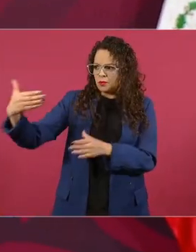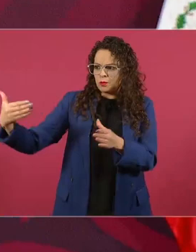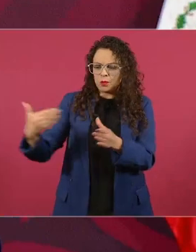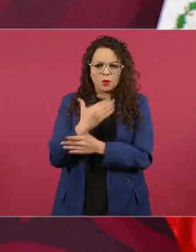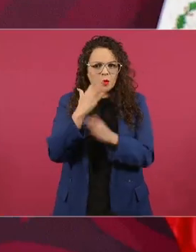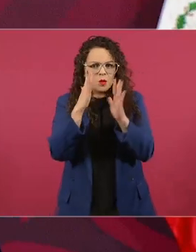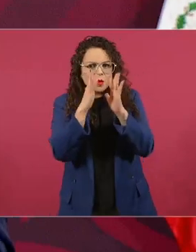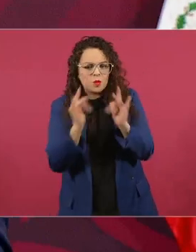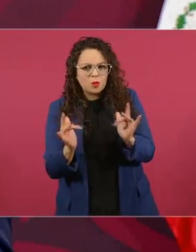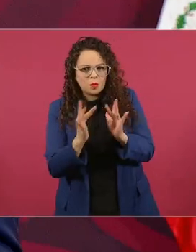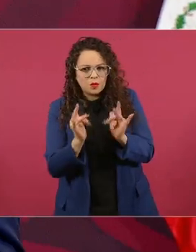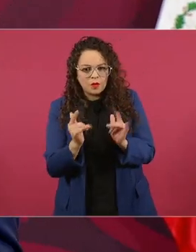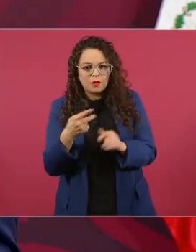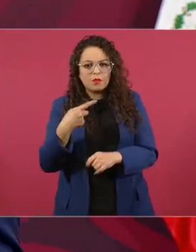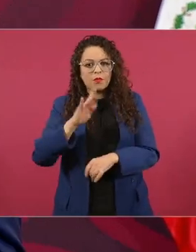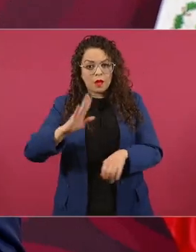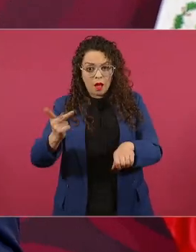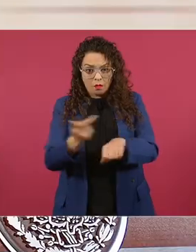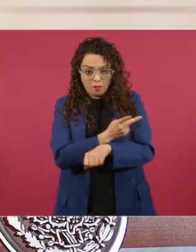porfiriato